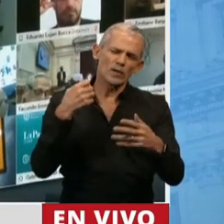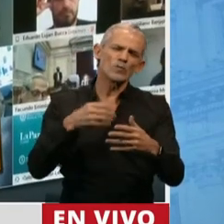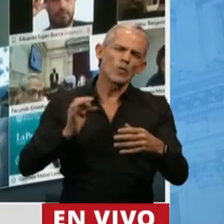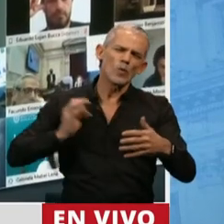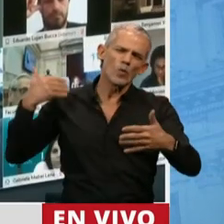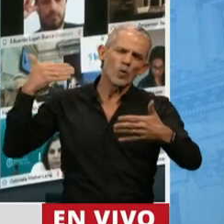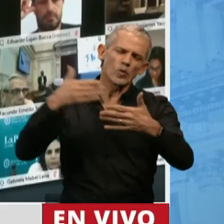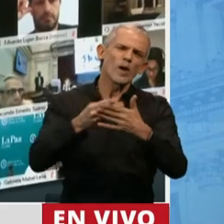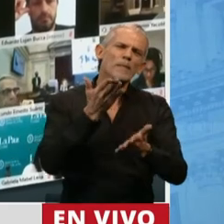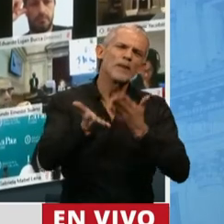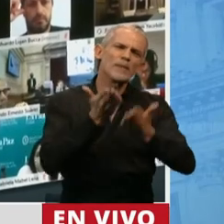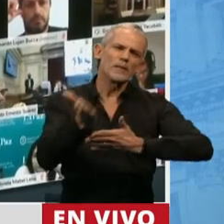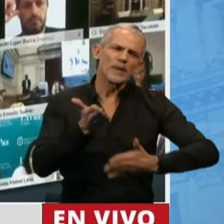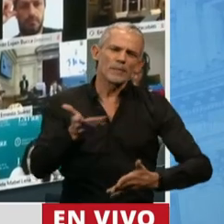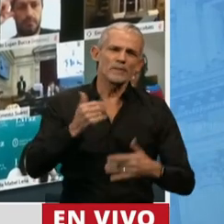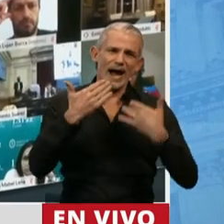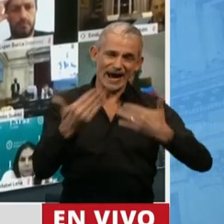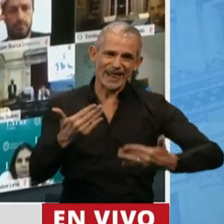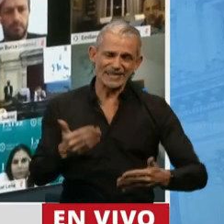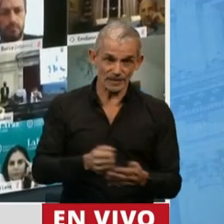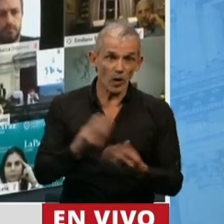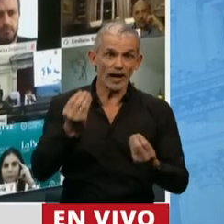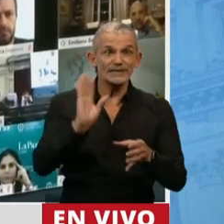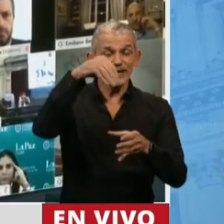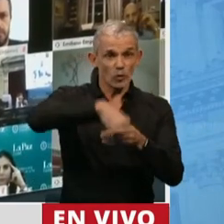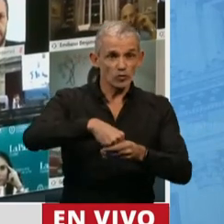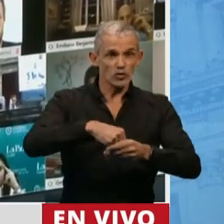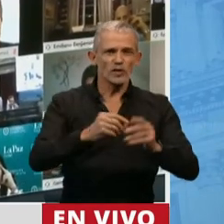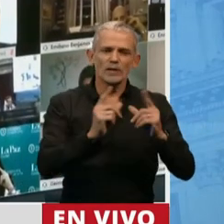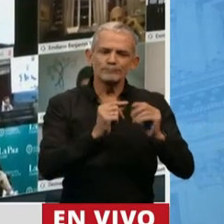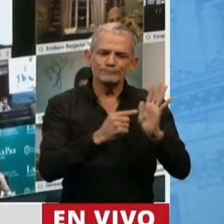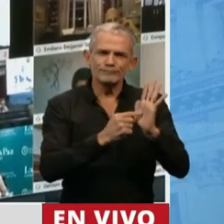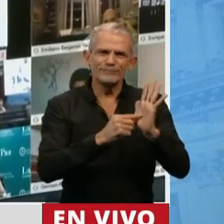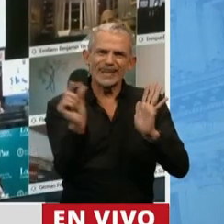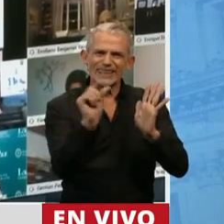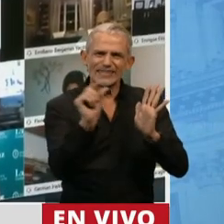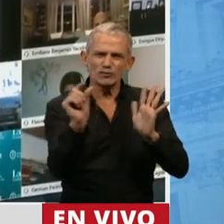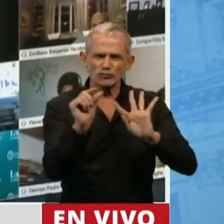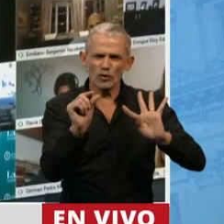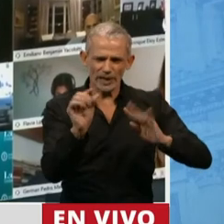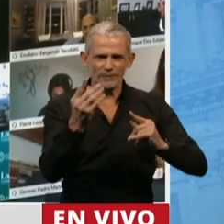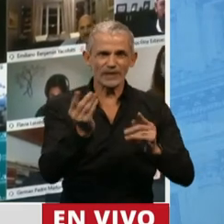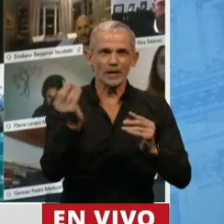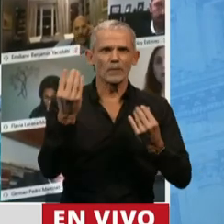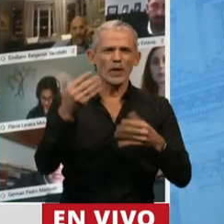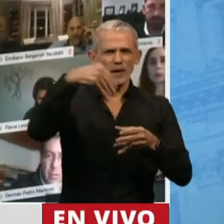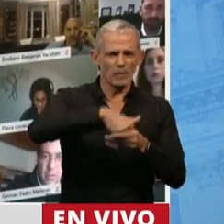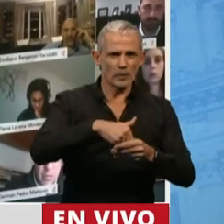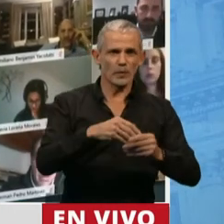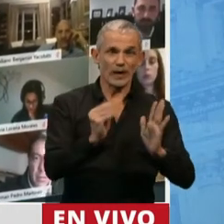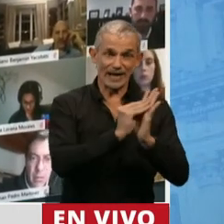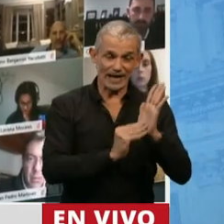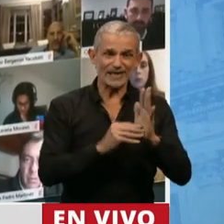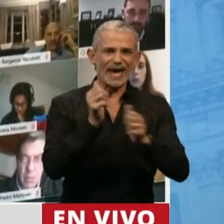tiempo y que aceptaron y agradecemos, que es la inclusión de la cláusula transitoria que permite el ingreso inmediato al